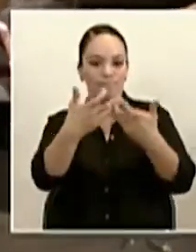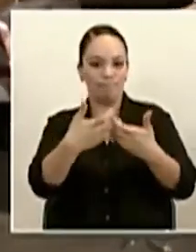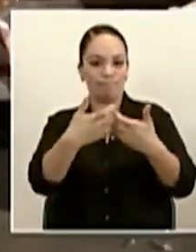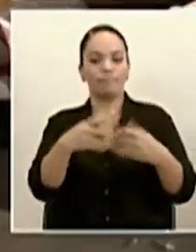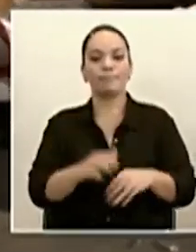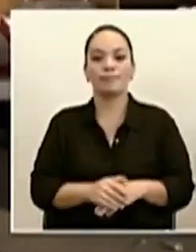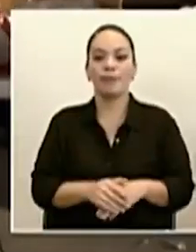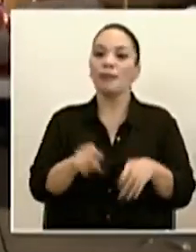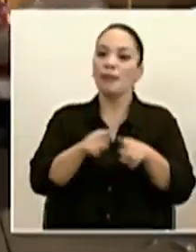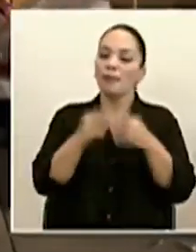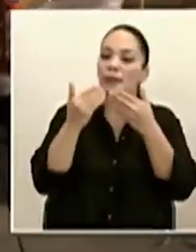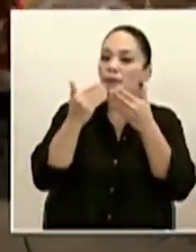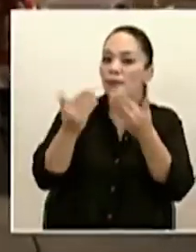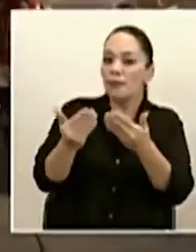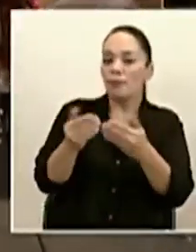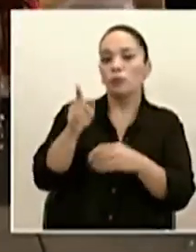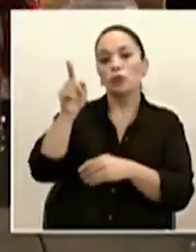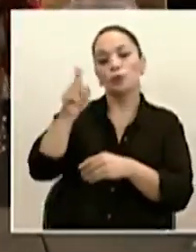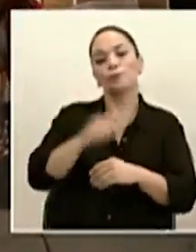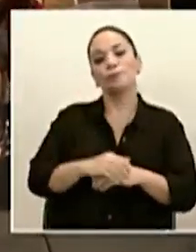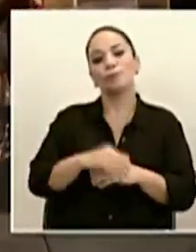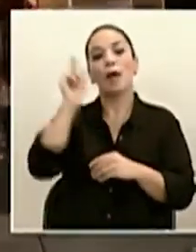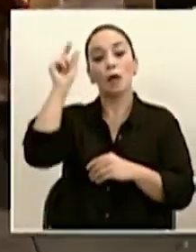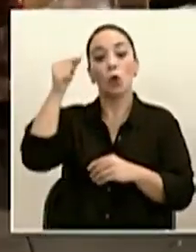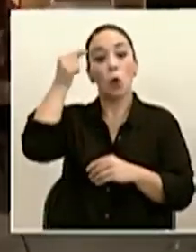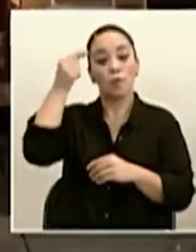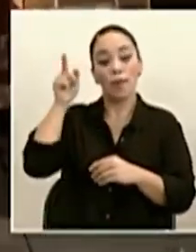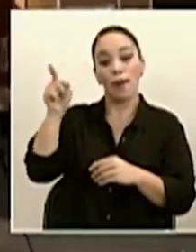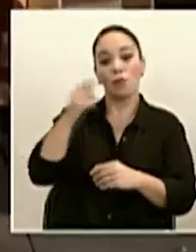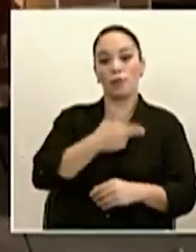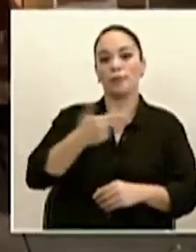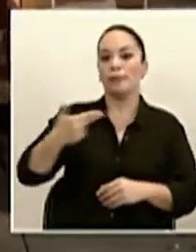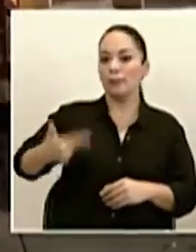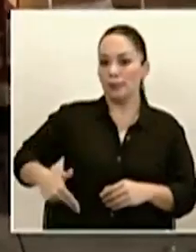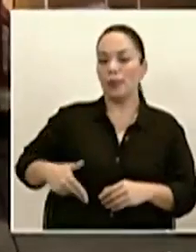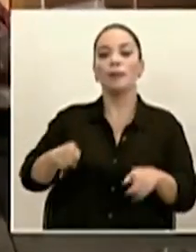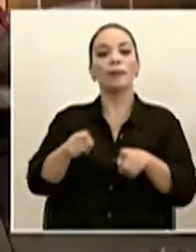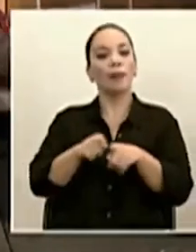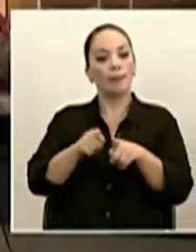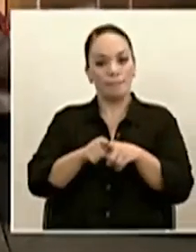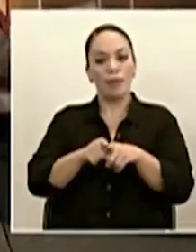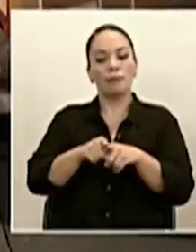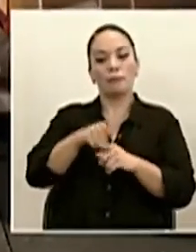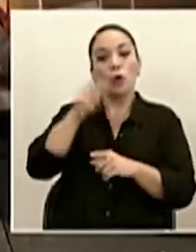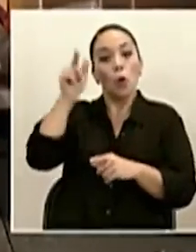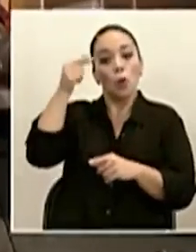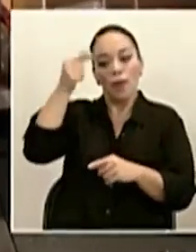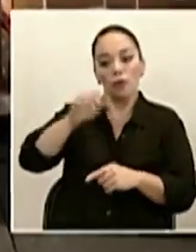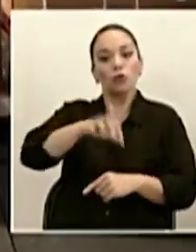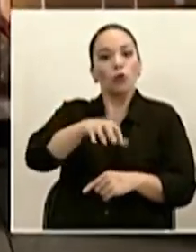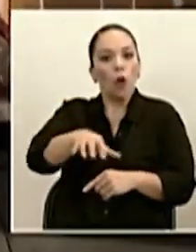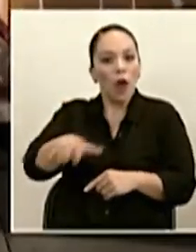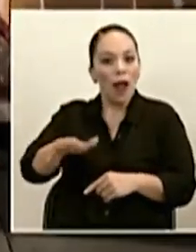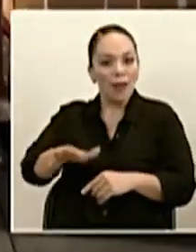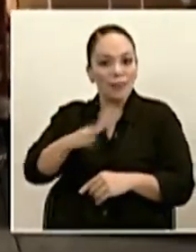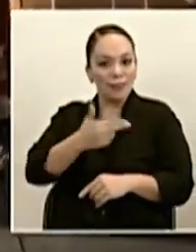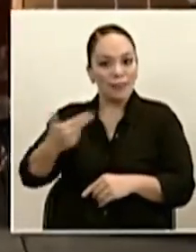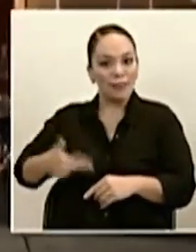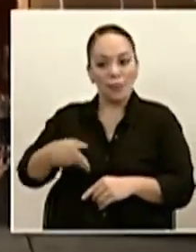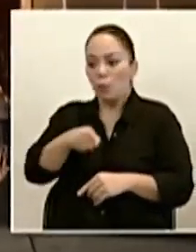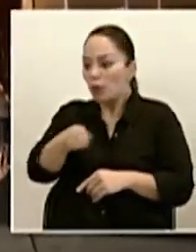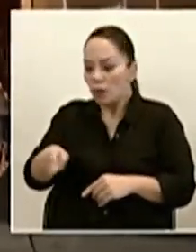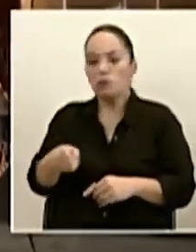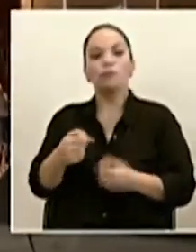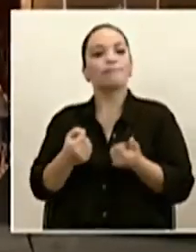Agradecemos también al gobierno de la República Popular de China y a los gobiernos locales que también contribuyeron en esta